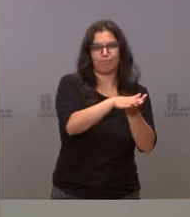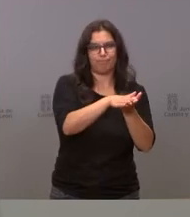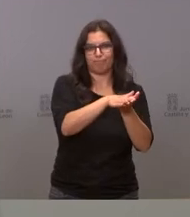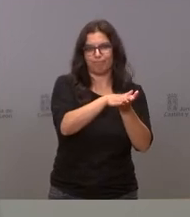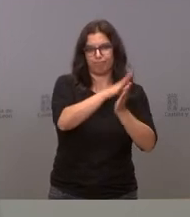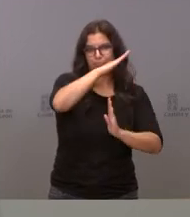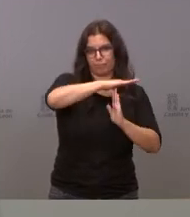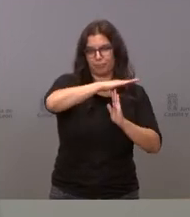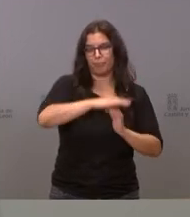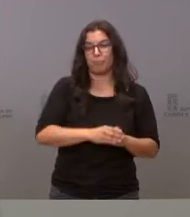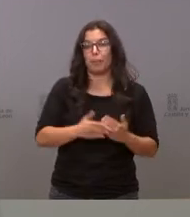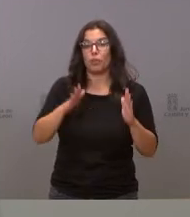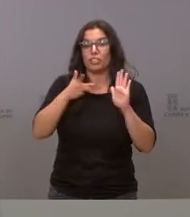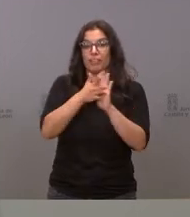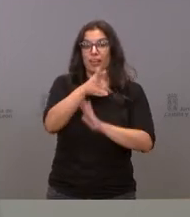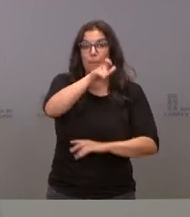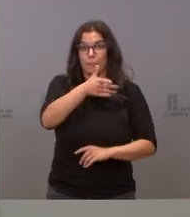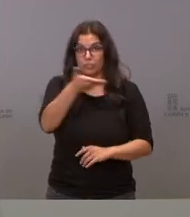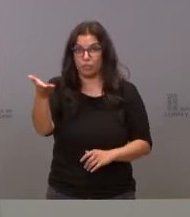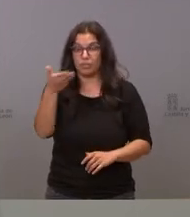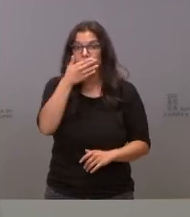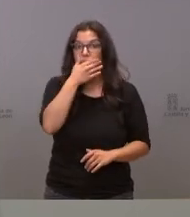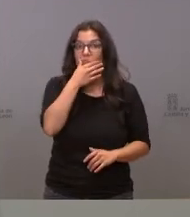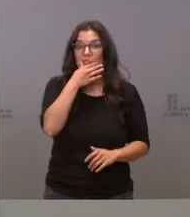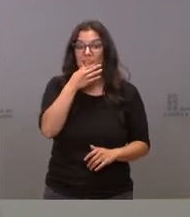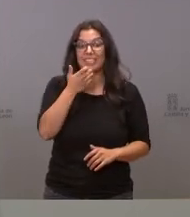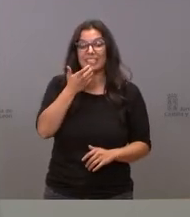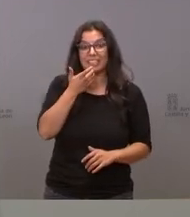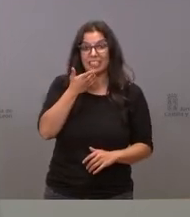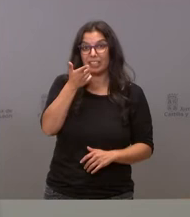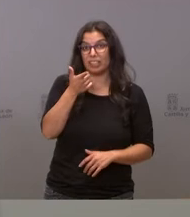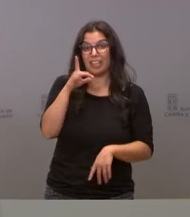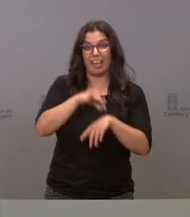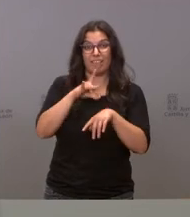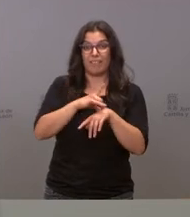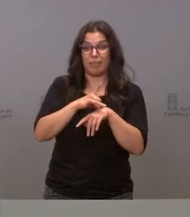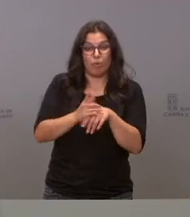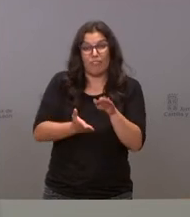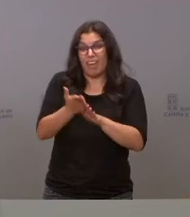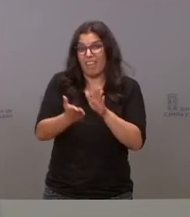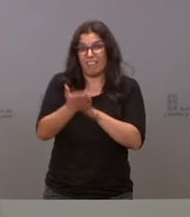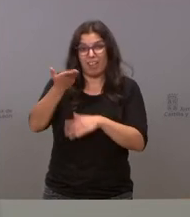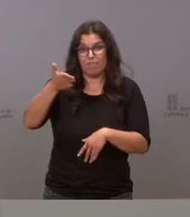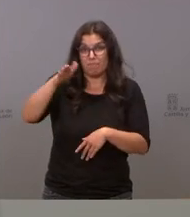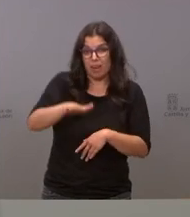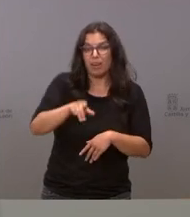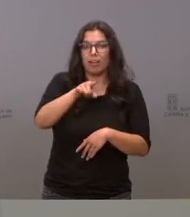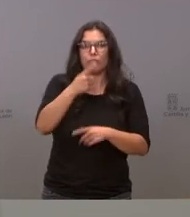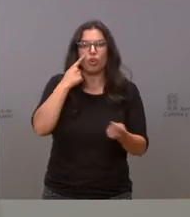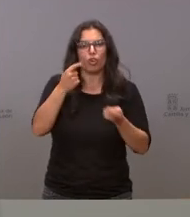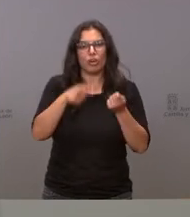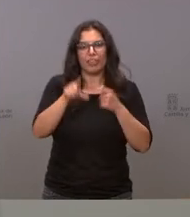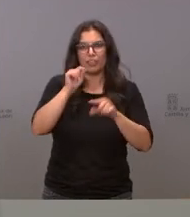básicamente de decirle a la gente que le vamos a garantizar el control de sus decisiones y el control